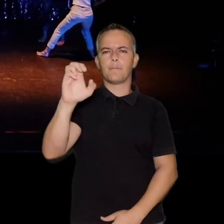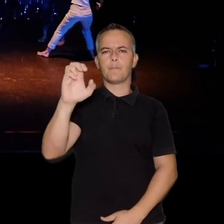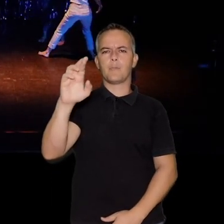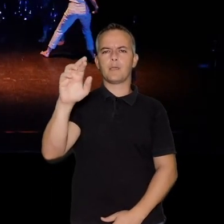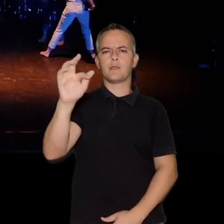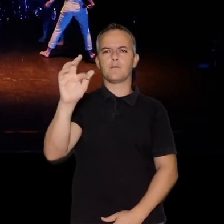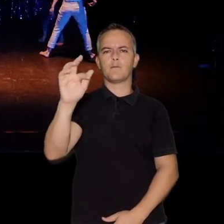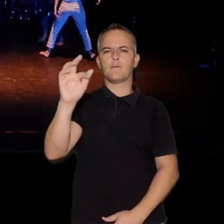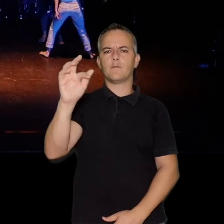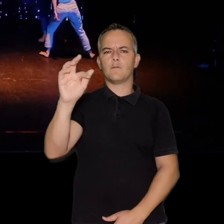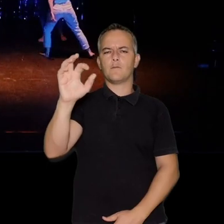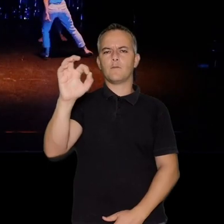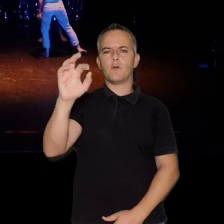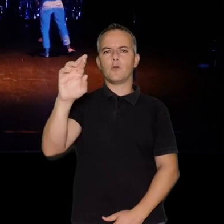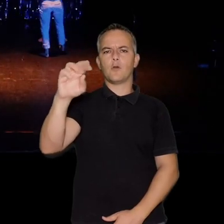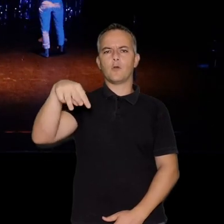¿Qué es una performance?